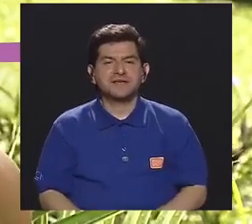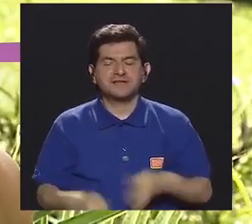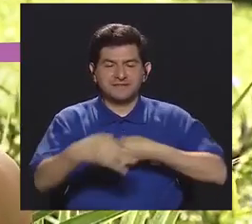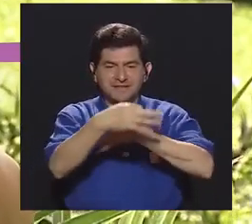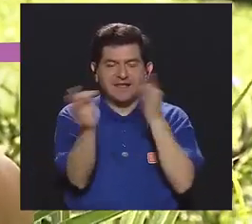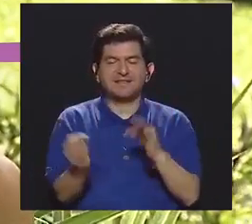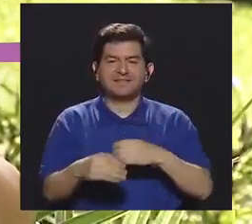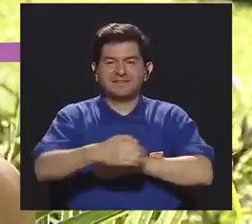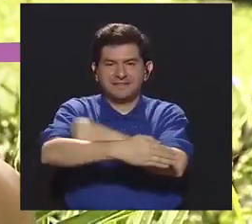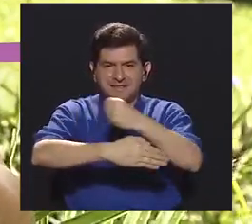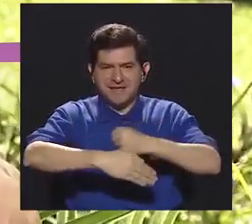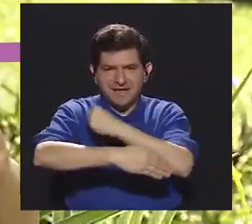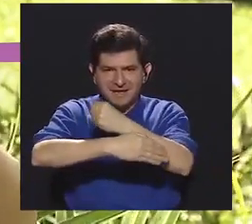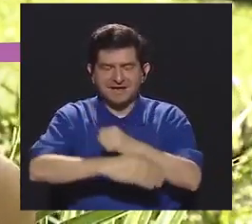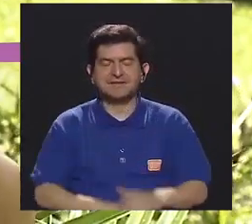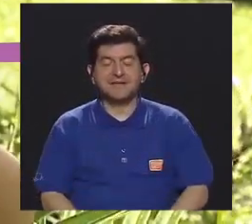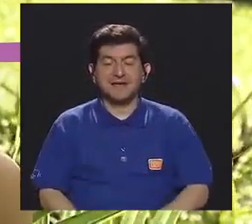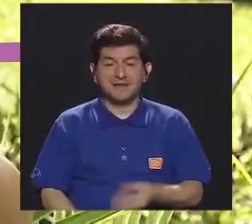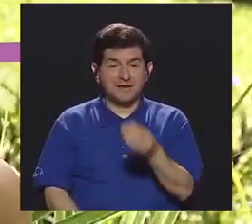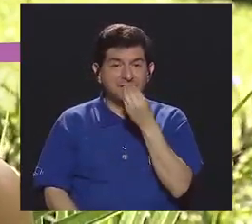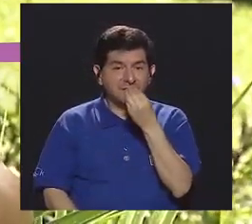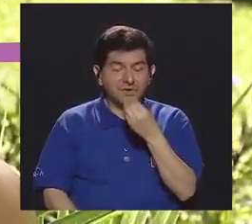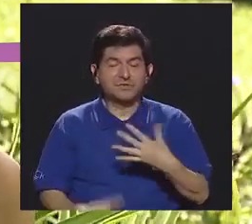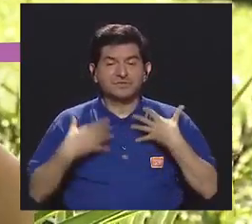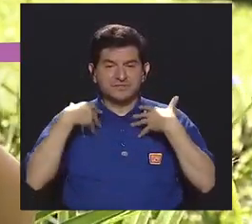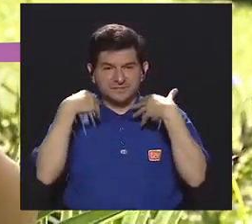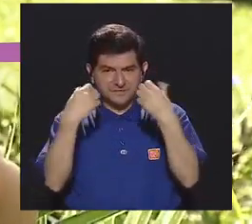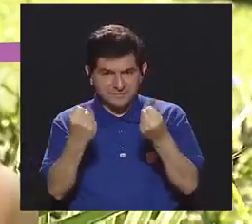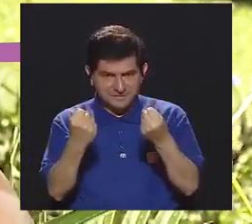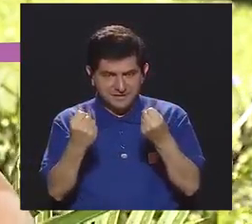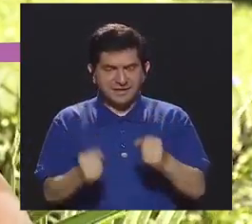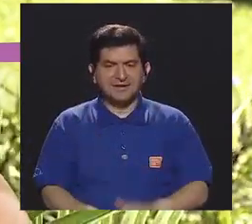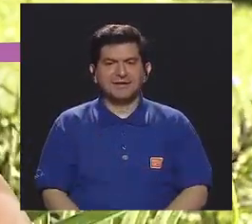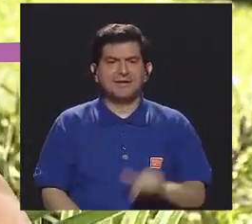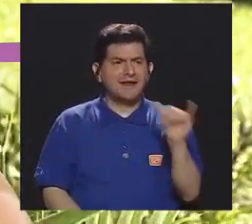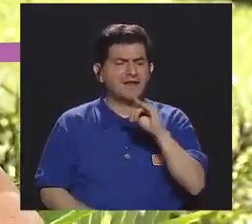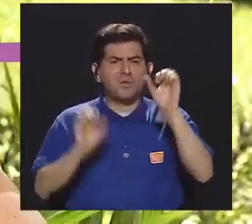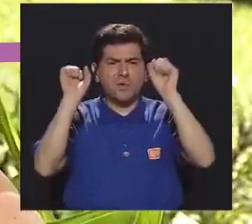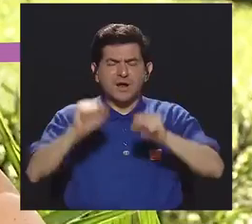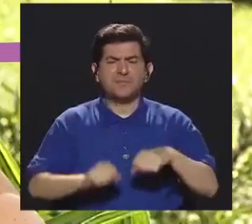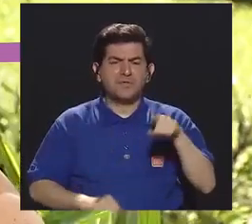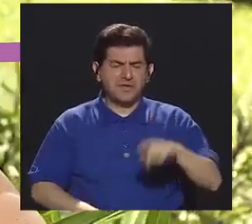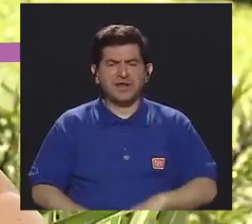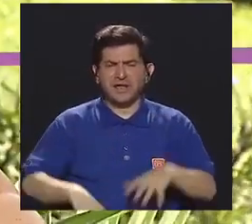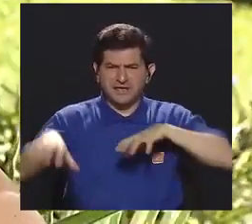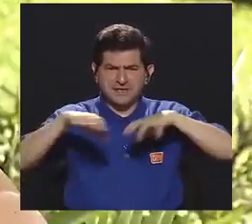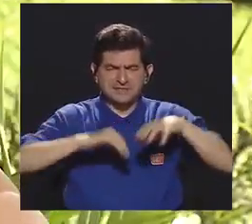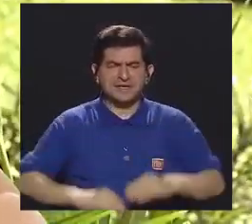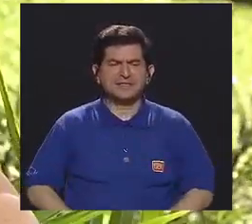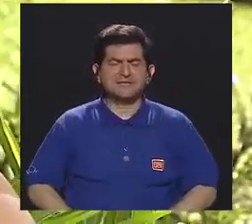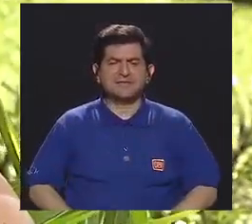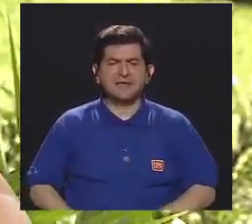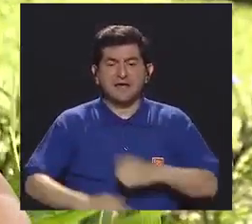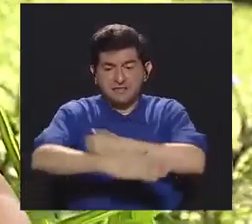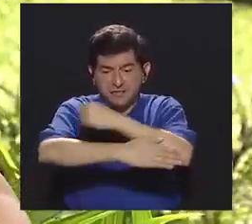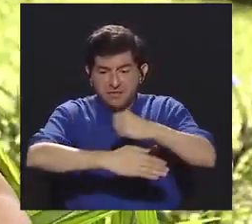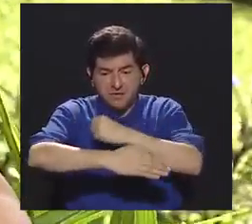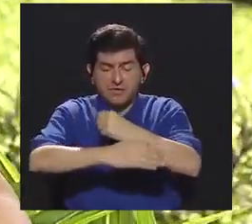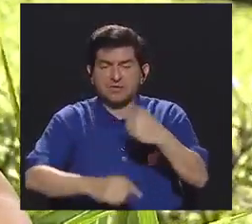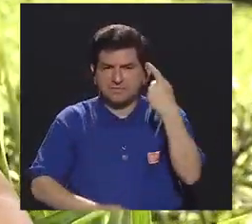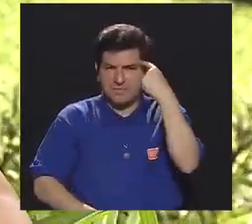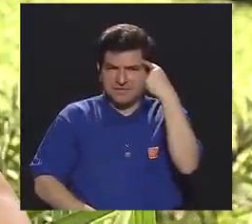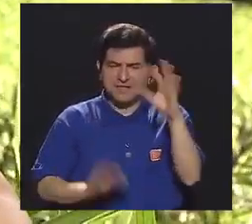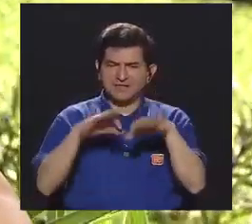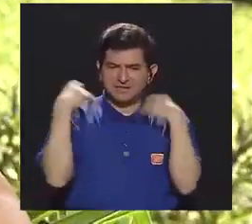como unos talleres de cocina de recetas saludables que ellas pudieran igualmente pasar el día y empezar a cocinar para